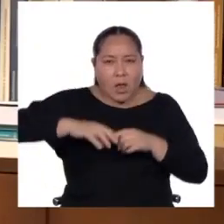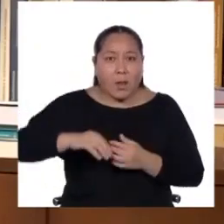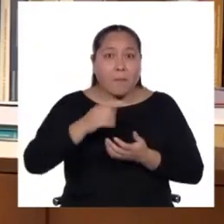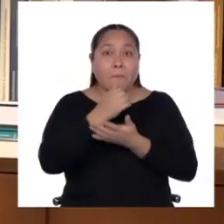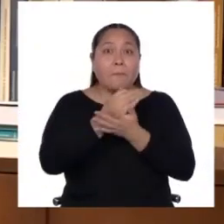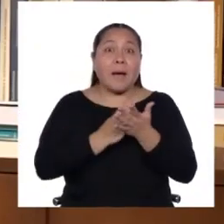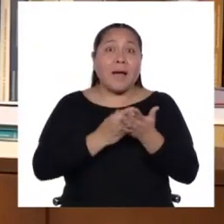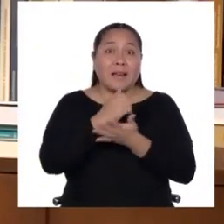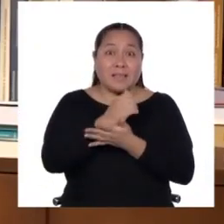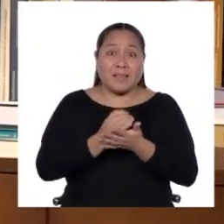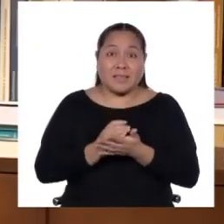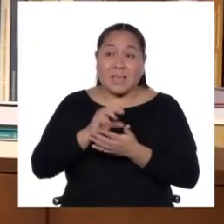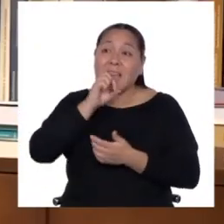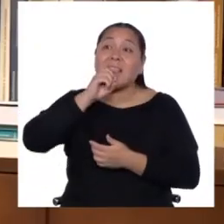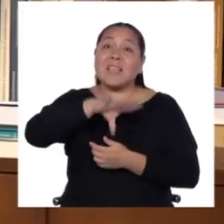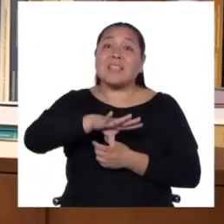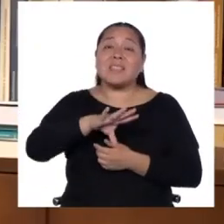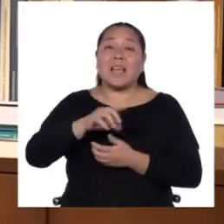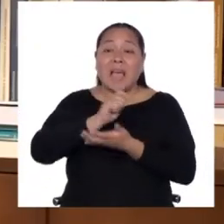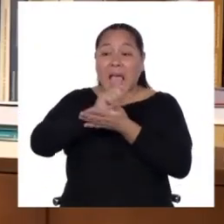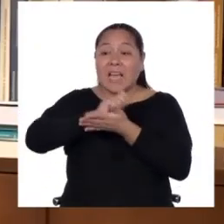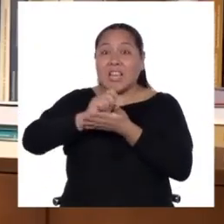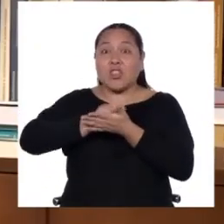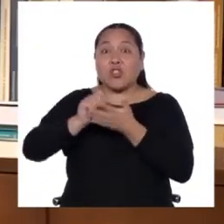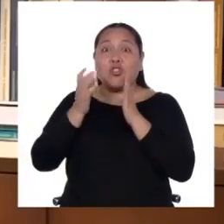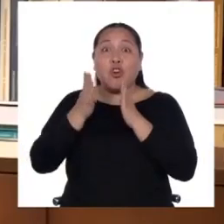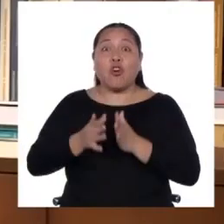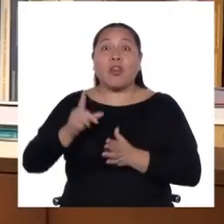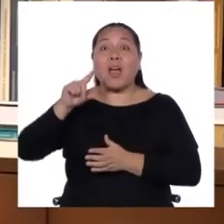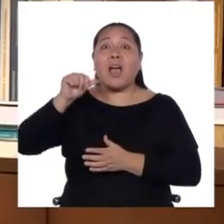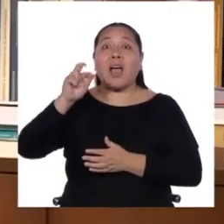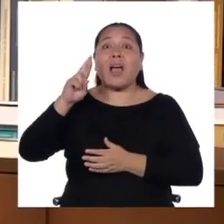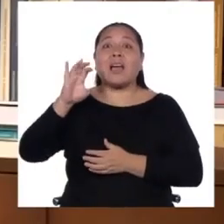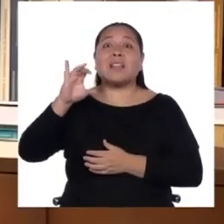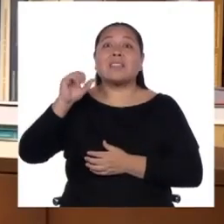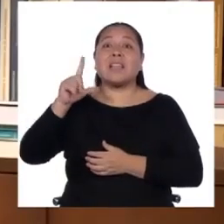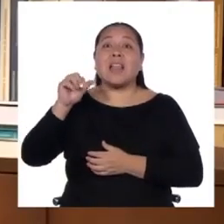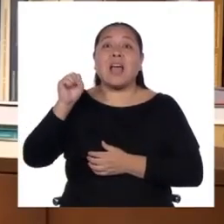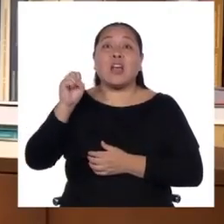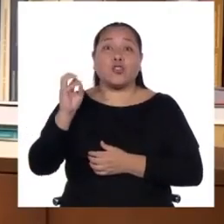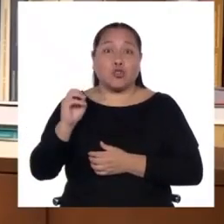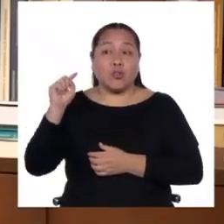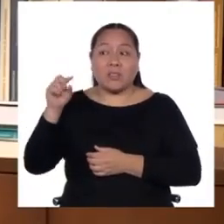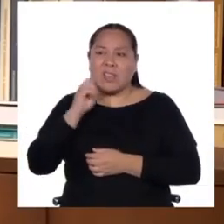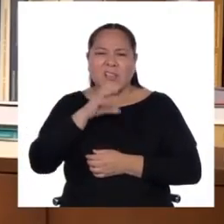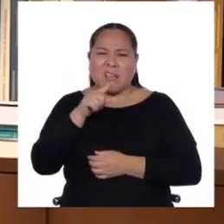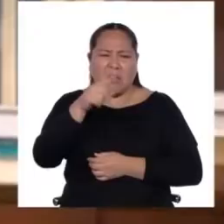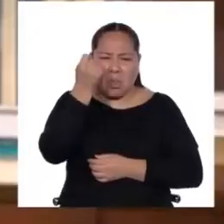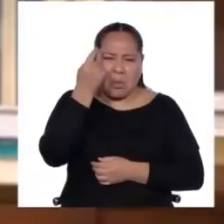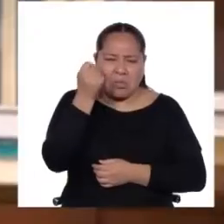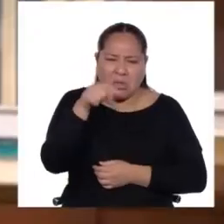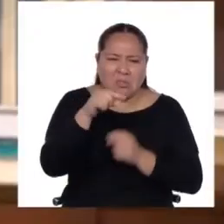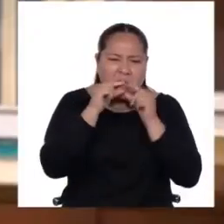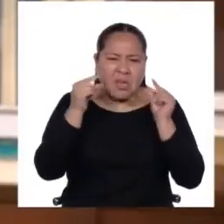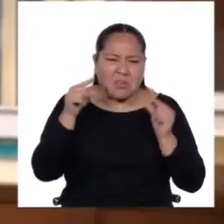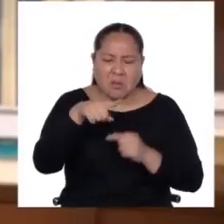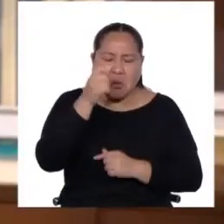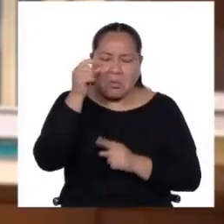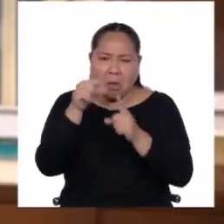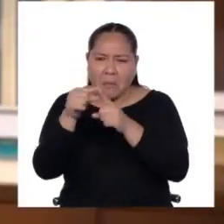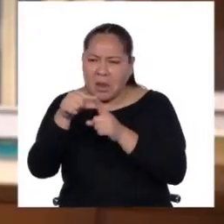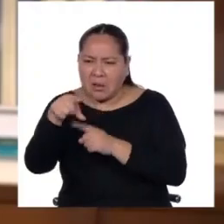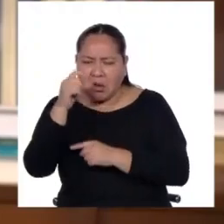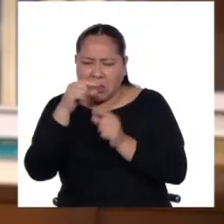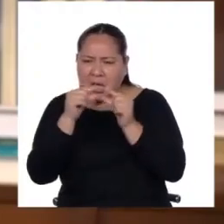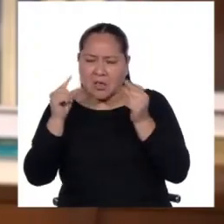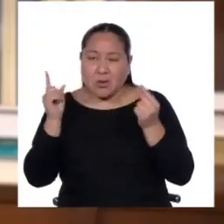Garcilaso considera como incomprensibles, y entonces analizados, examinados, prueban